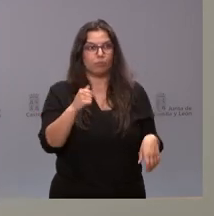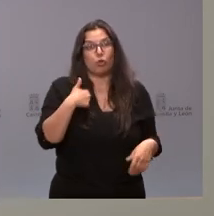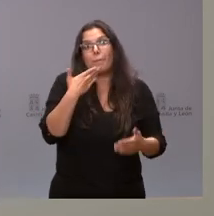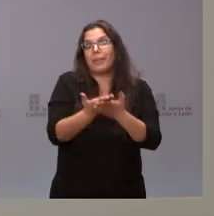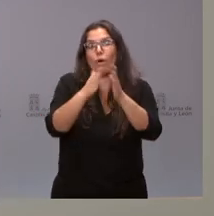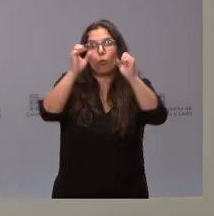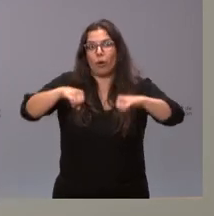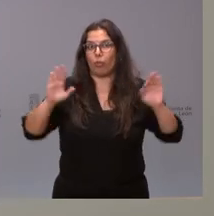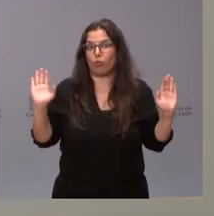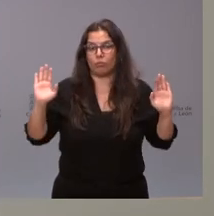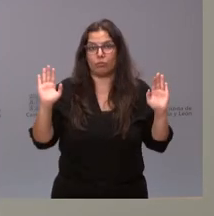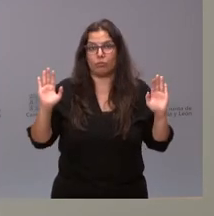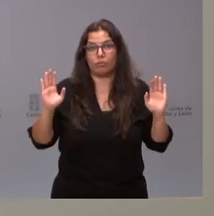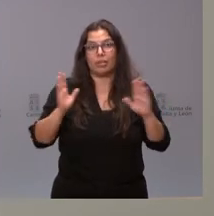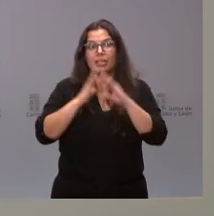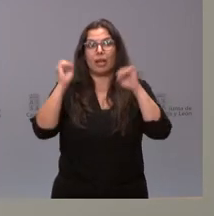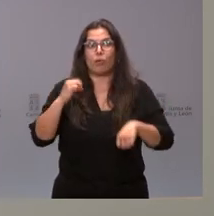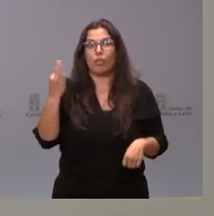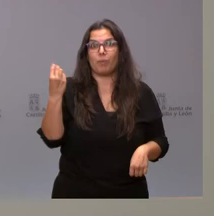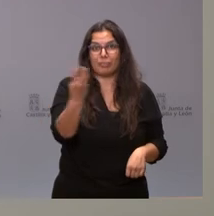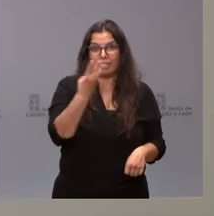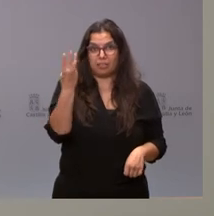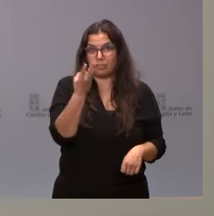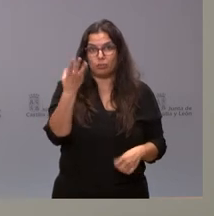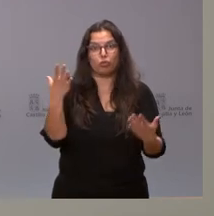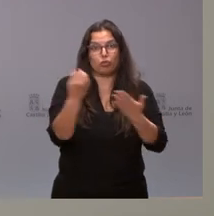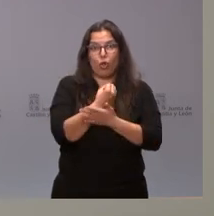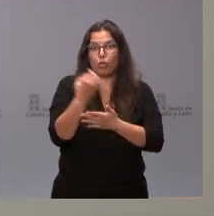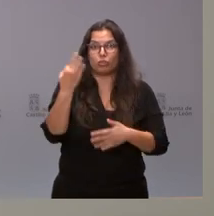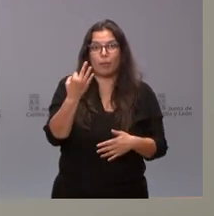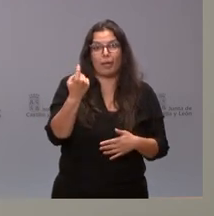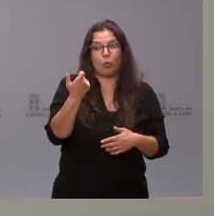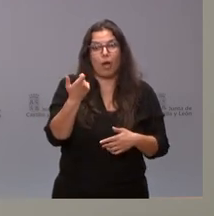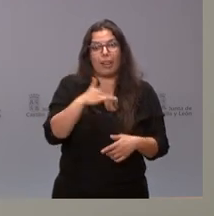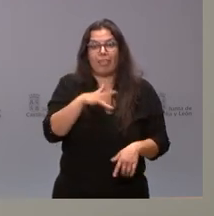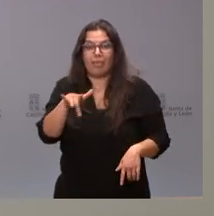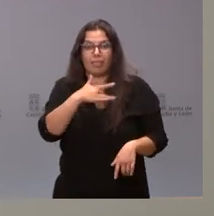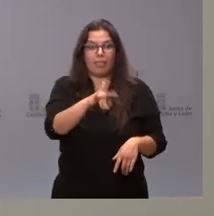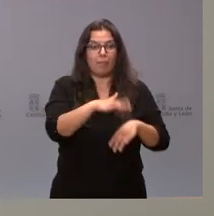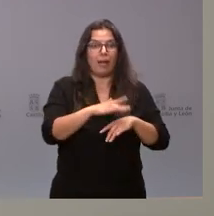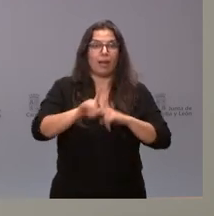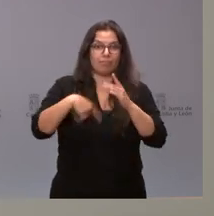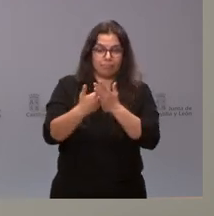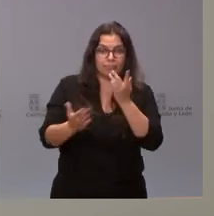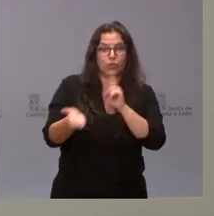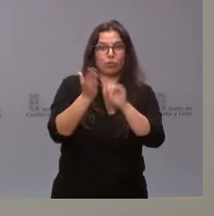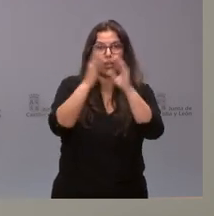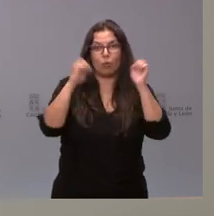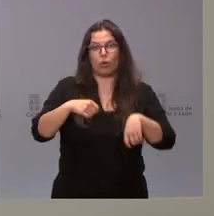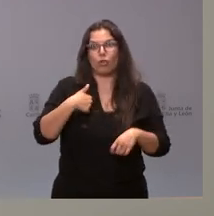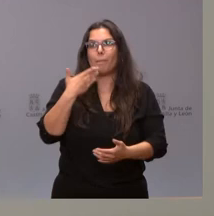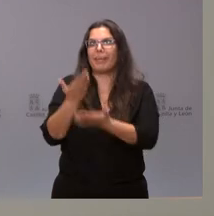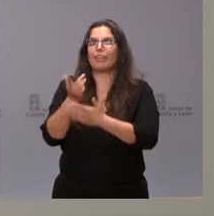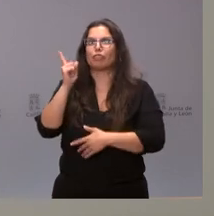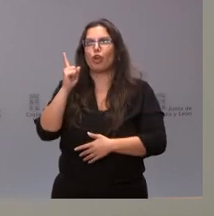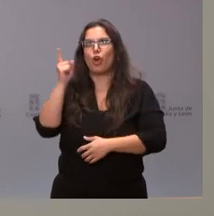y es un acuerdo entre las partes donde todos tienen que dar un paso para alcanzar este acuerdo y por tanto yo no se lo puedo pedir